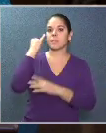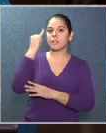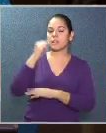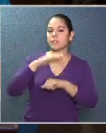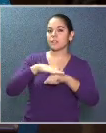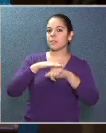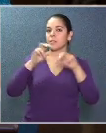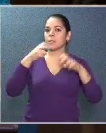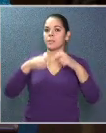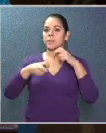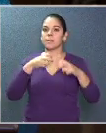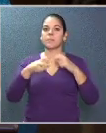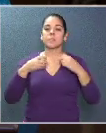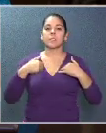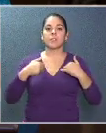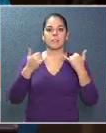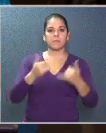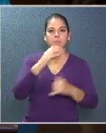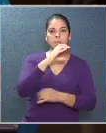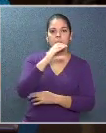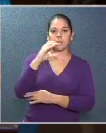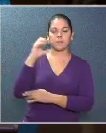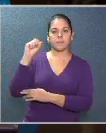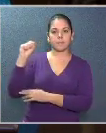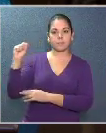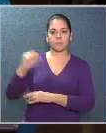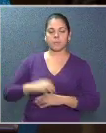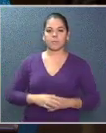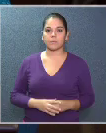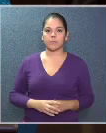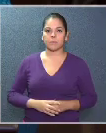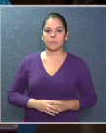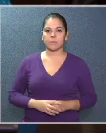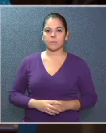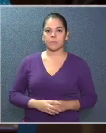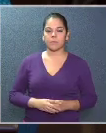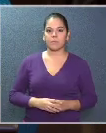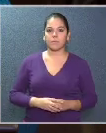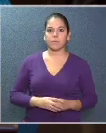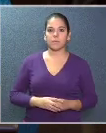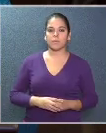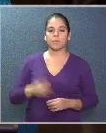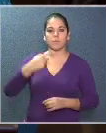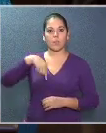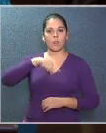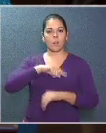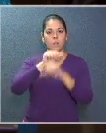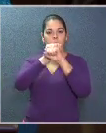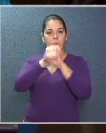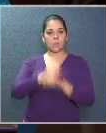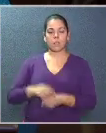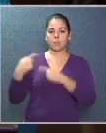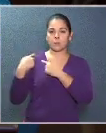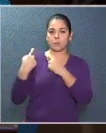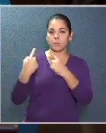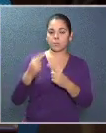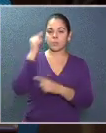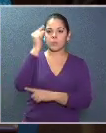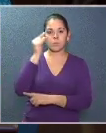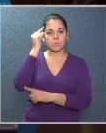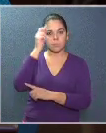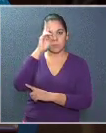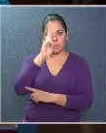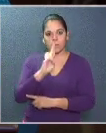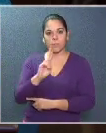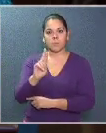sobre los problemas que enfrenta la Caja Costarricense del Seguro Social. Como ha sido nuestra tradición, el gobierno fue